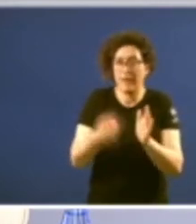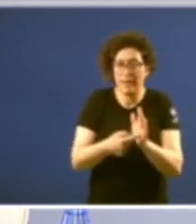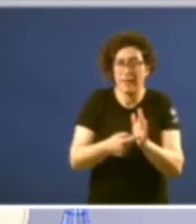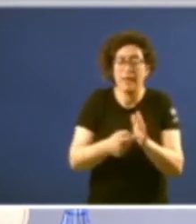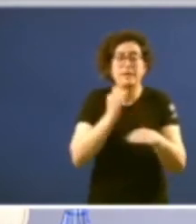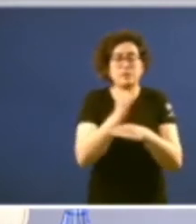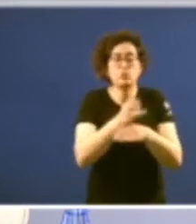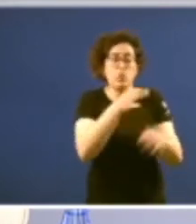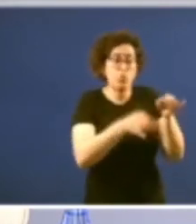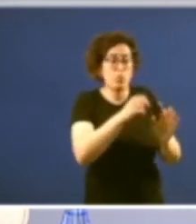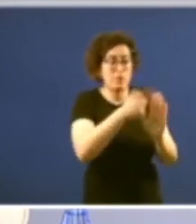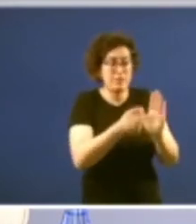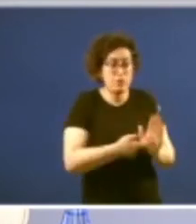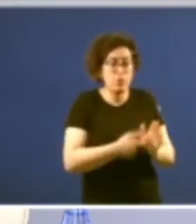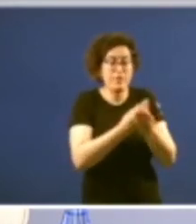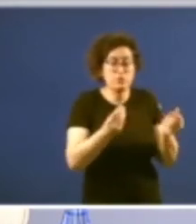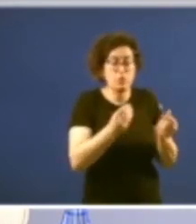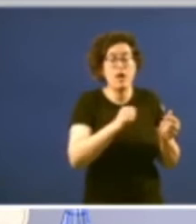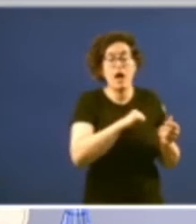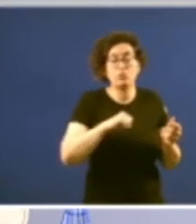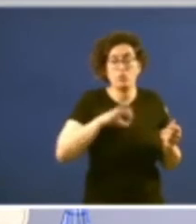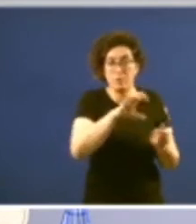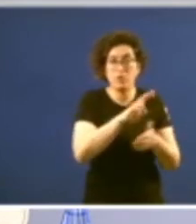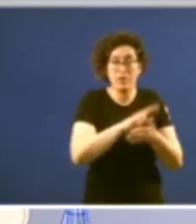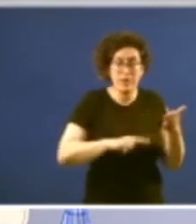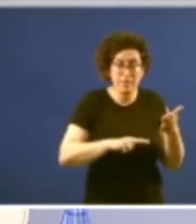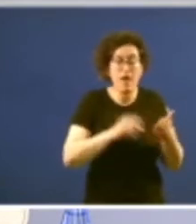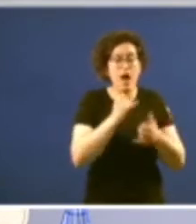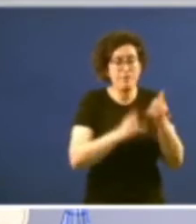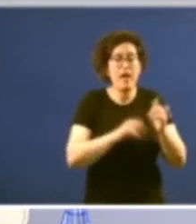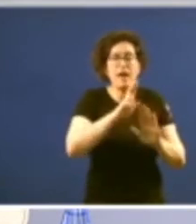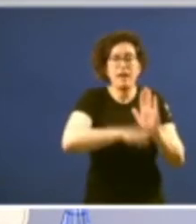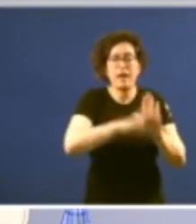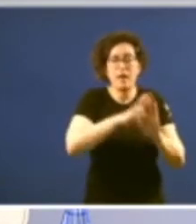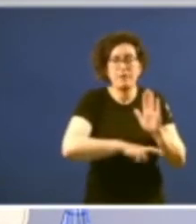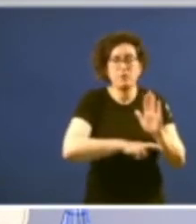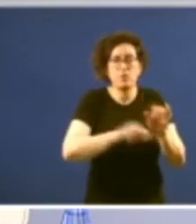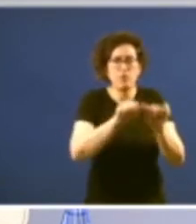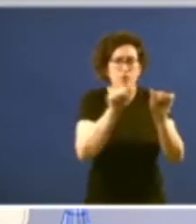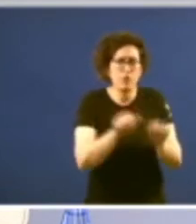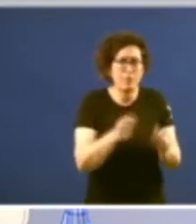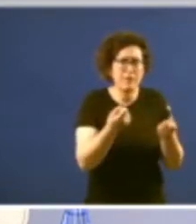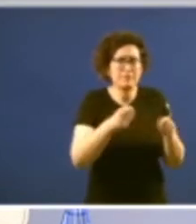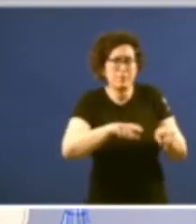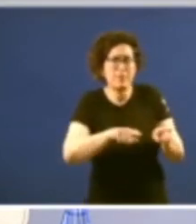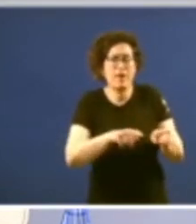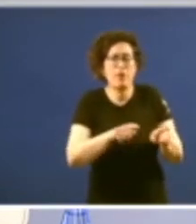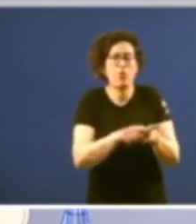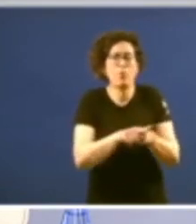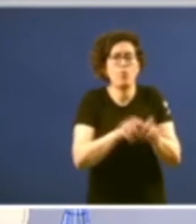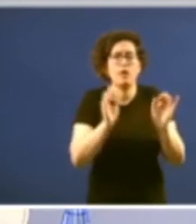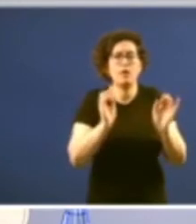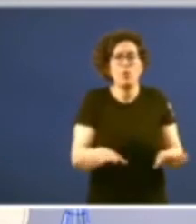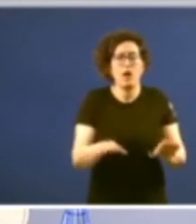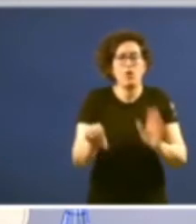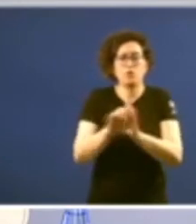Instituto Xurídico da Disolución a nivel autonómico galego queda regulado dun modo moi similar a como se fai na